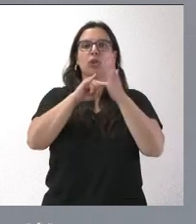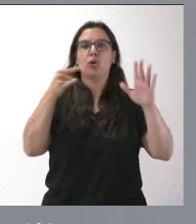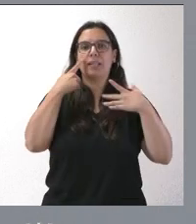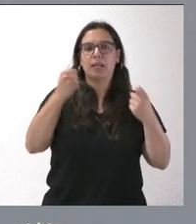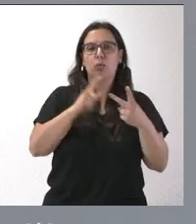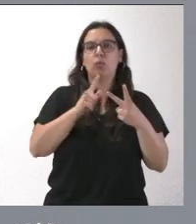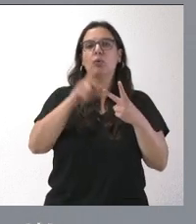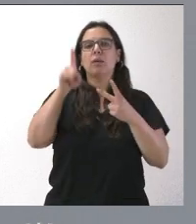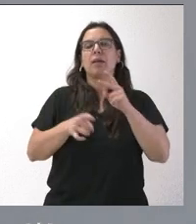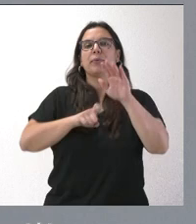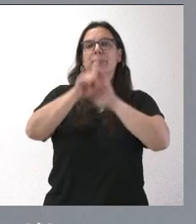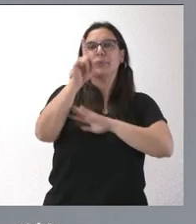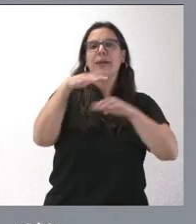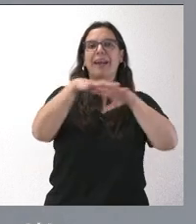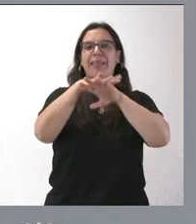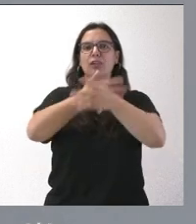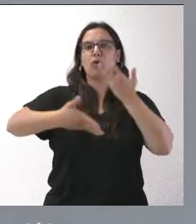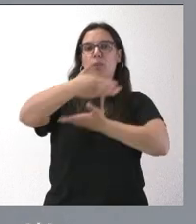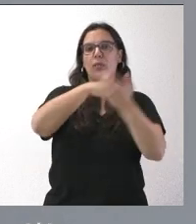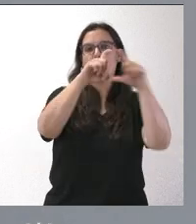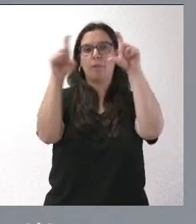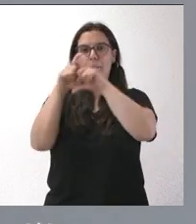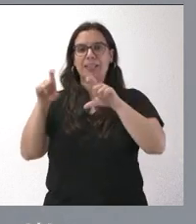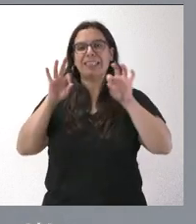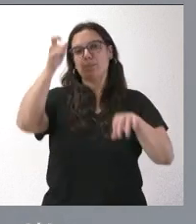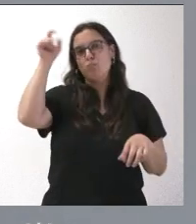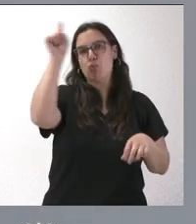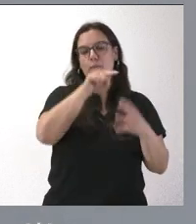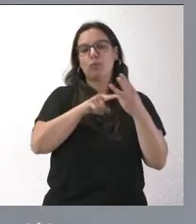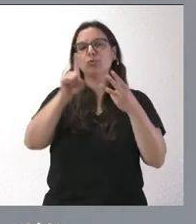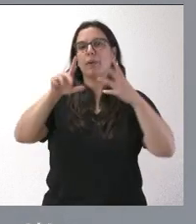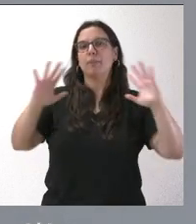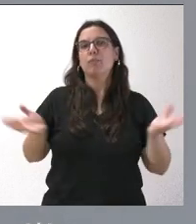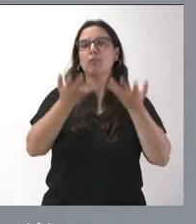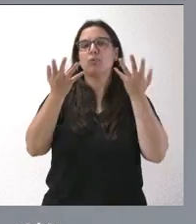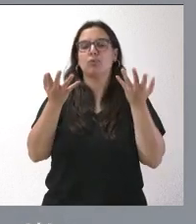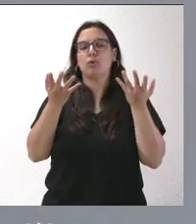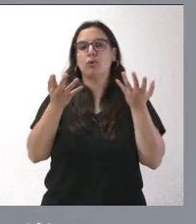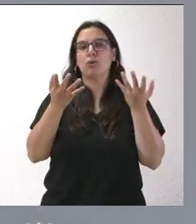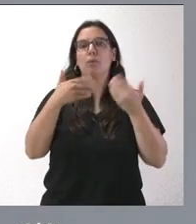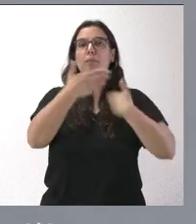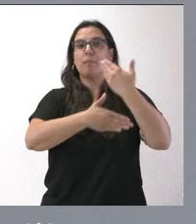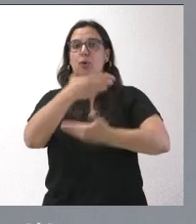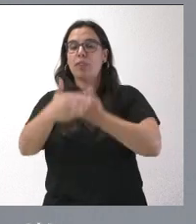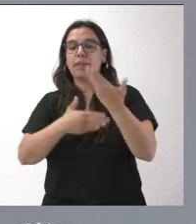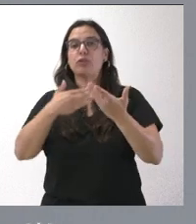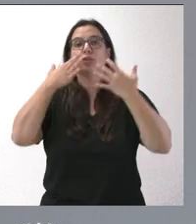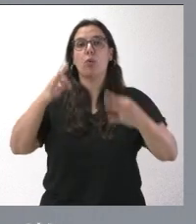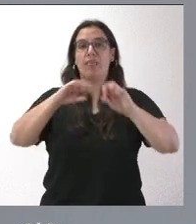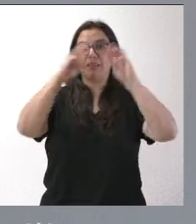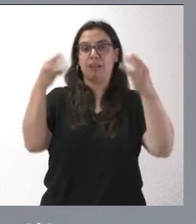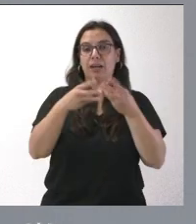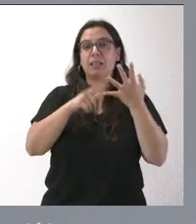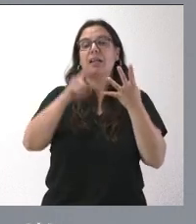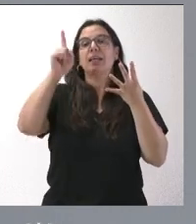de redes de cooperación empresarial en entornos rurales, el impulso de los procesos en ciberseguridad y el